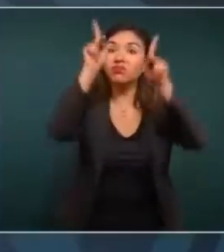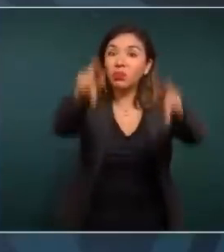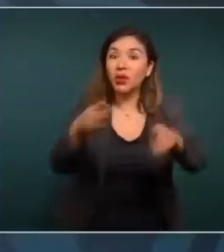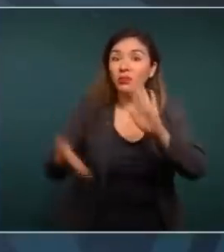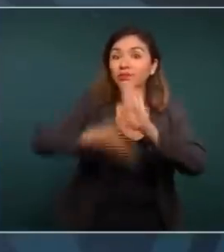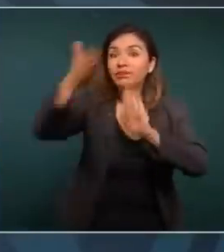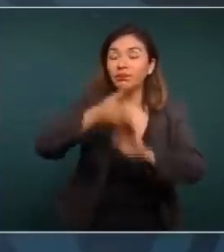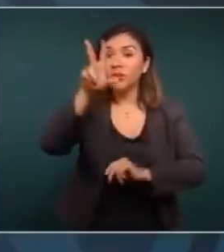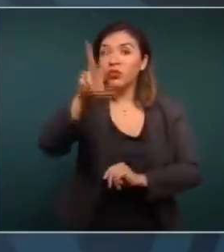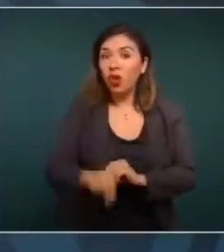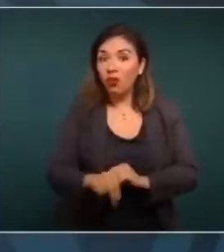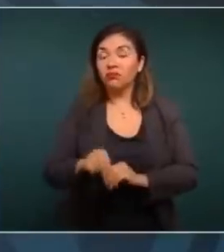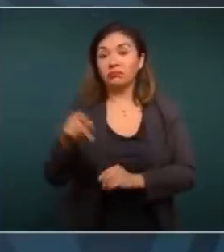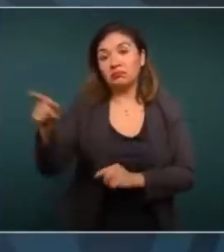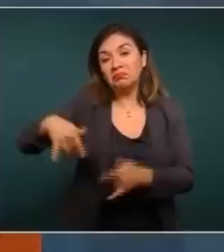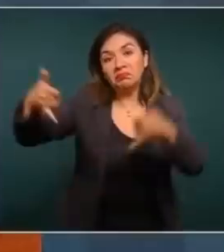el segundo piso.